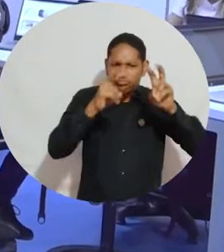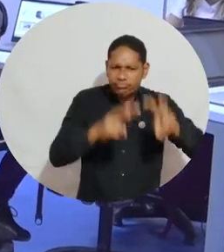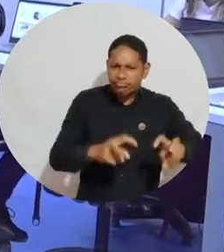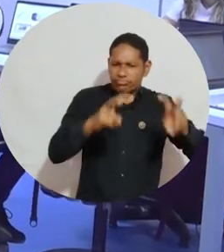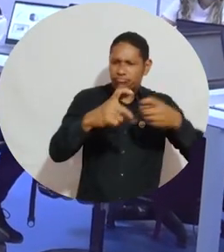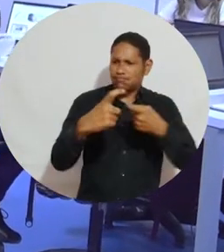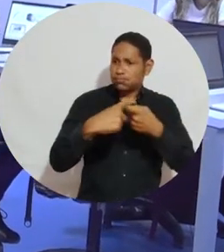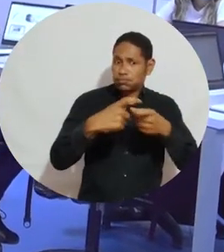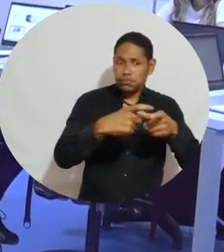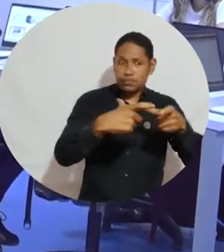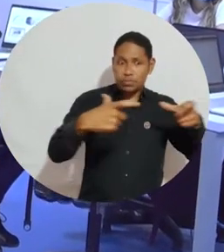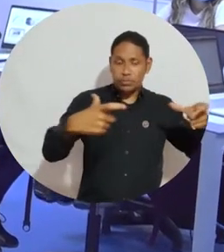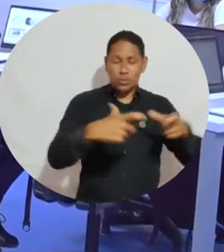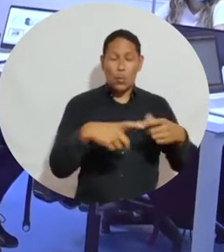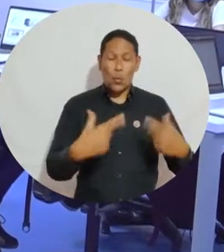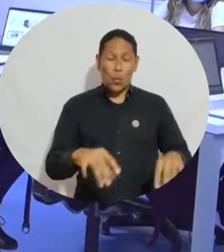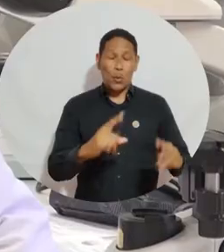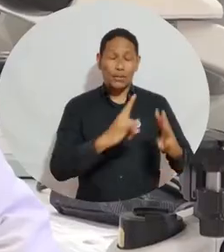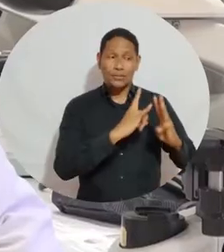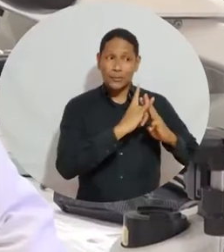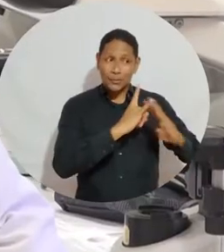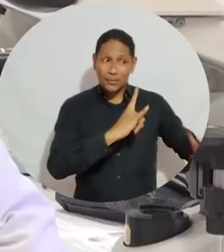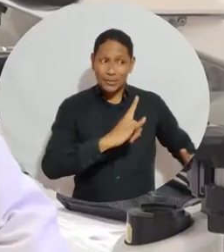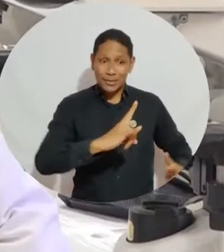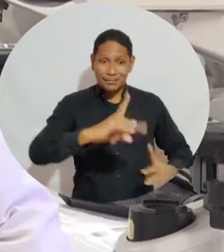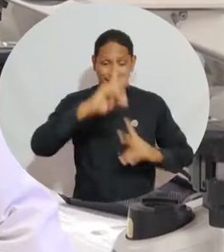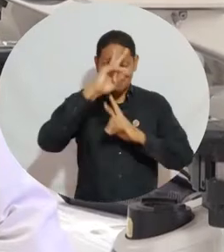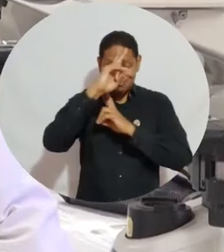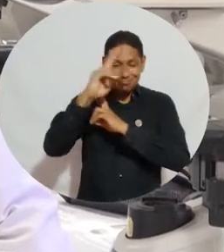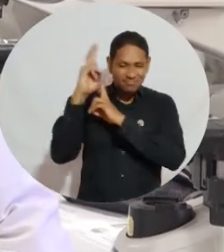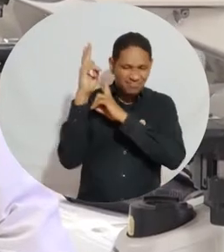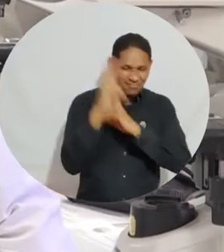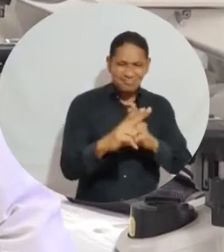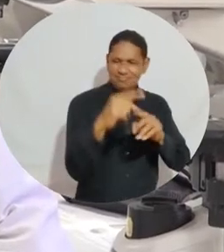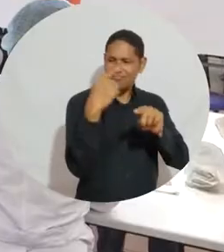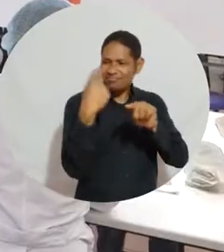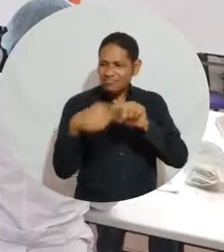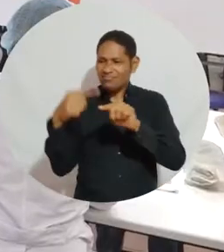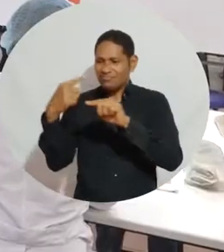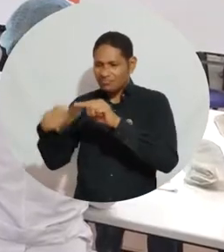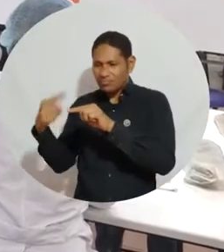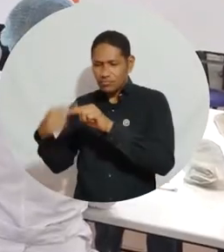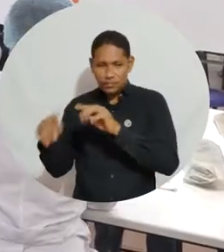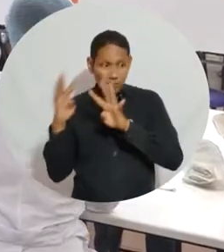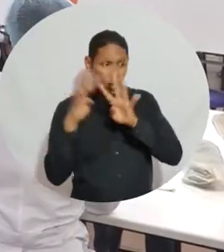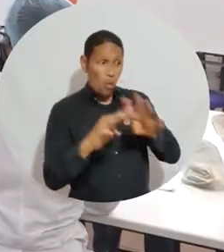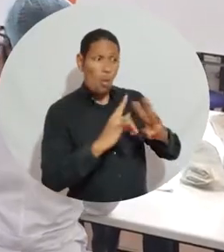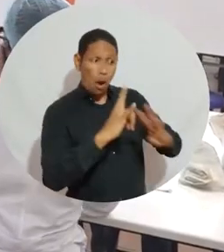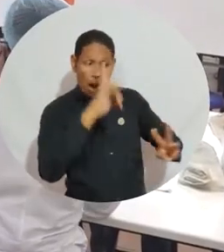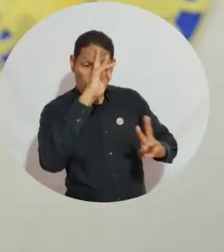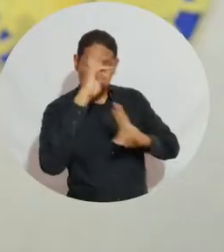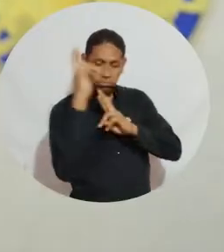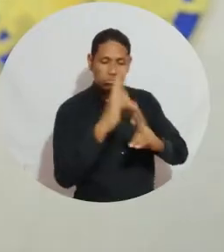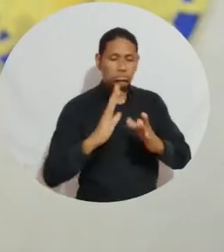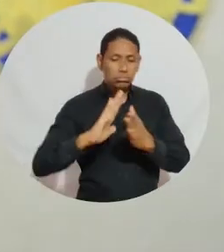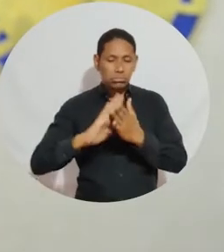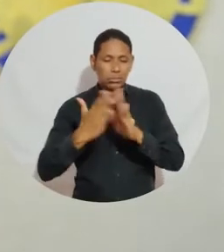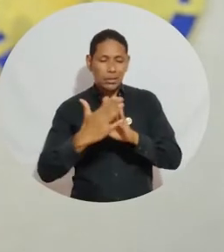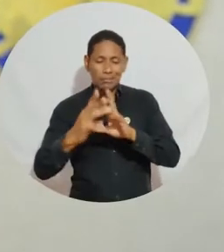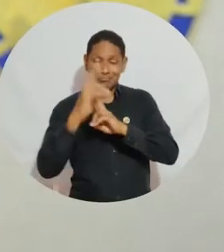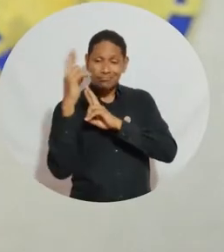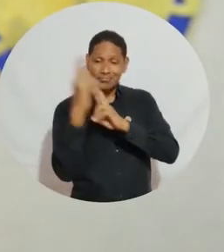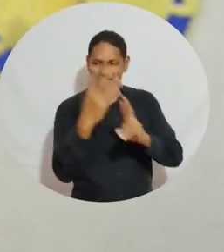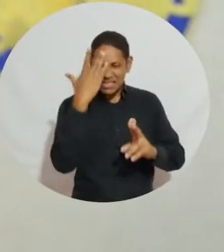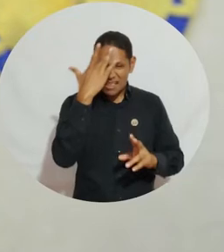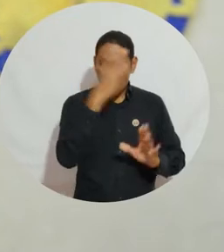realmente el reconocimiento que ha tenido la Universidad por parte de los organismos externos y también por la